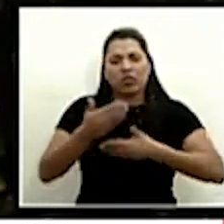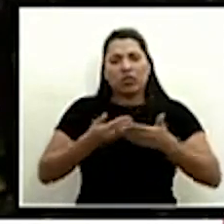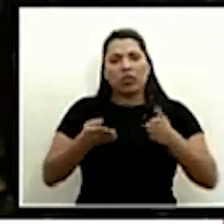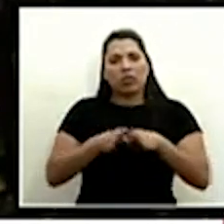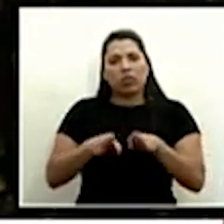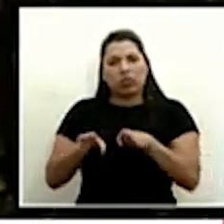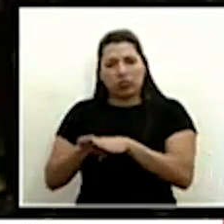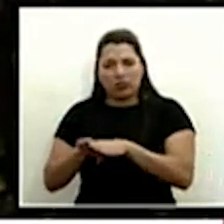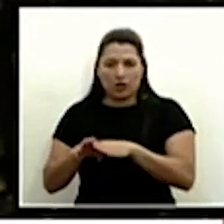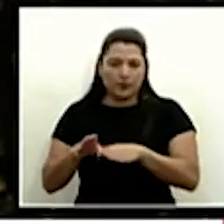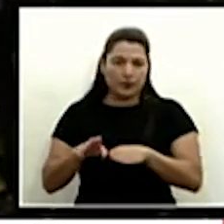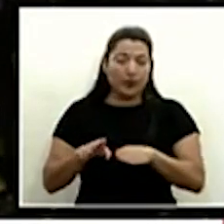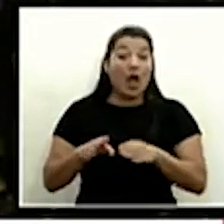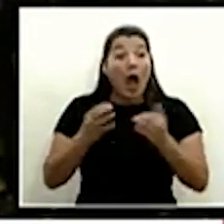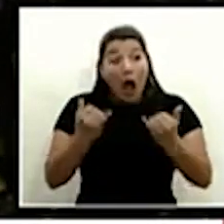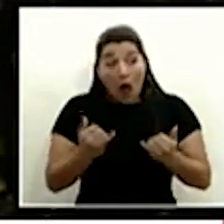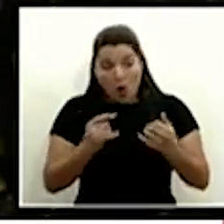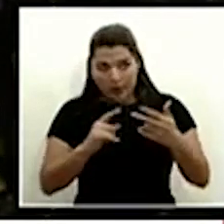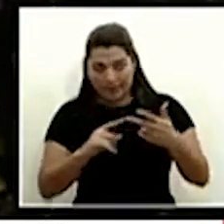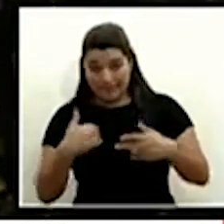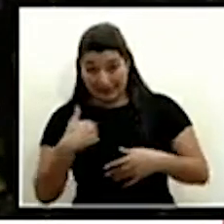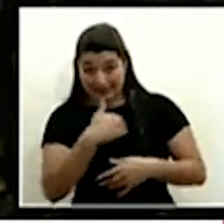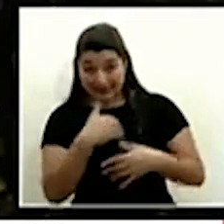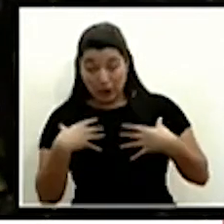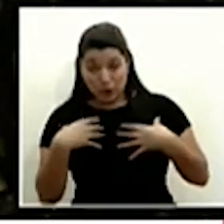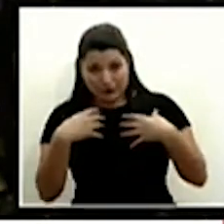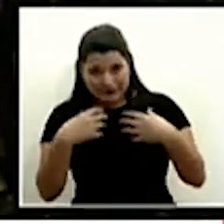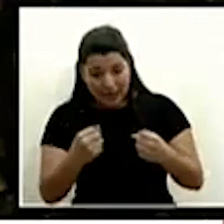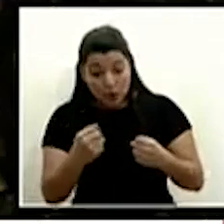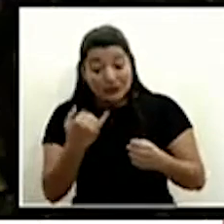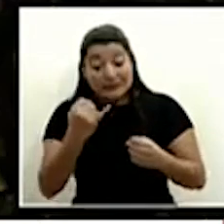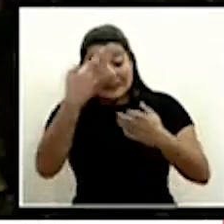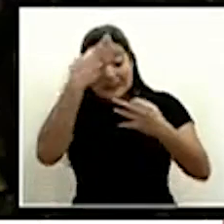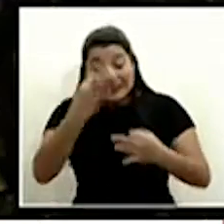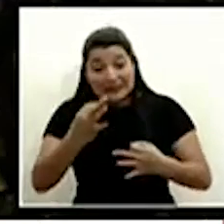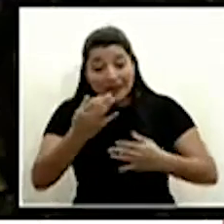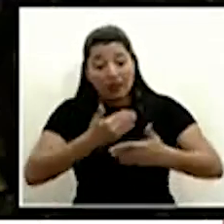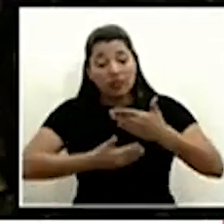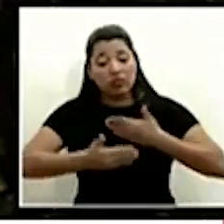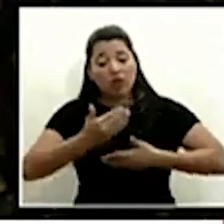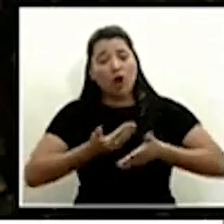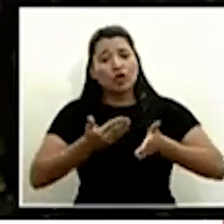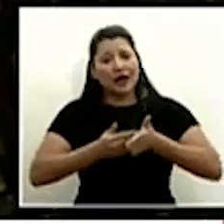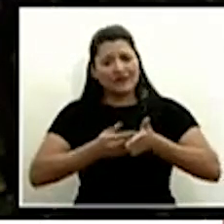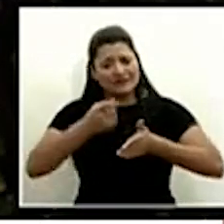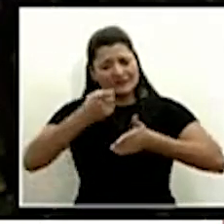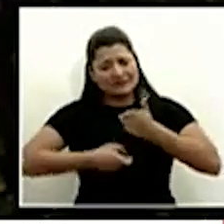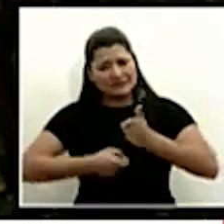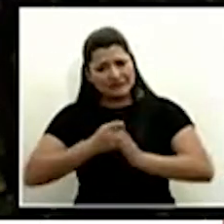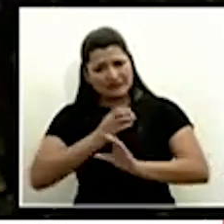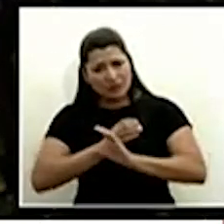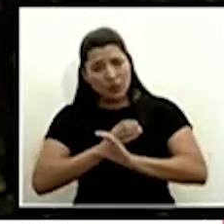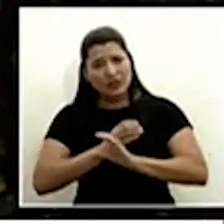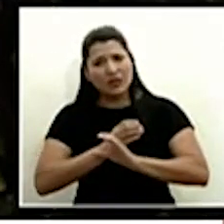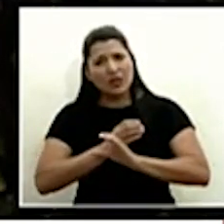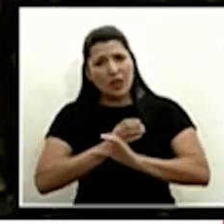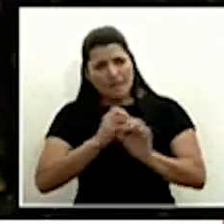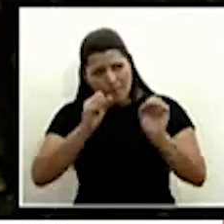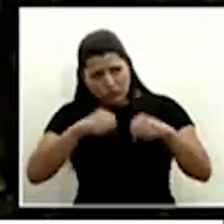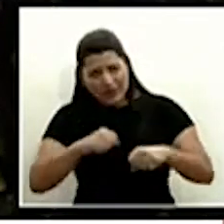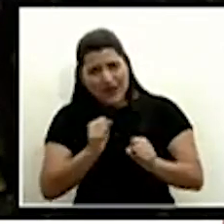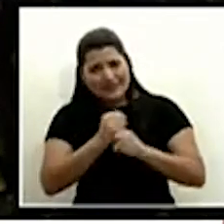podría analizar el Ministerio de Salud en caso de tener que echar para atrás o endurecer las medidas hacerlo solamente por región